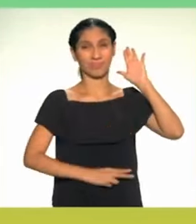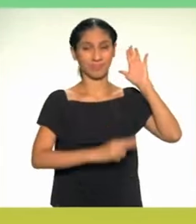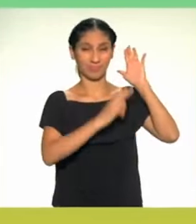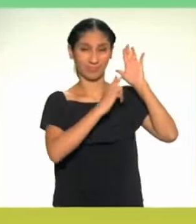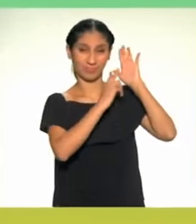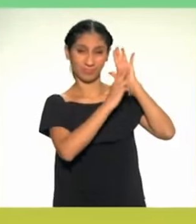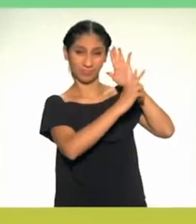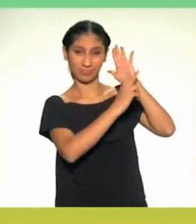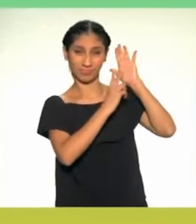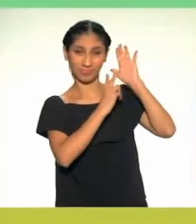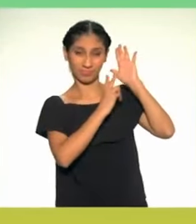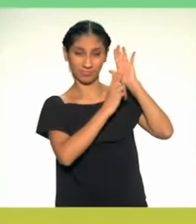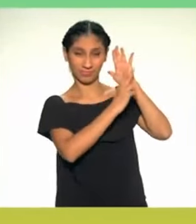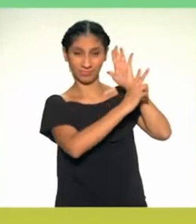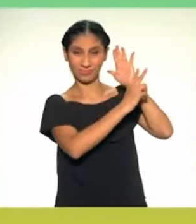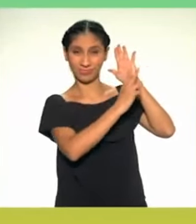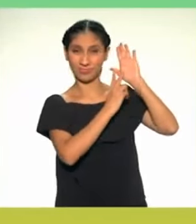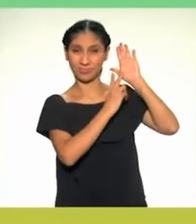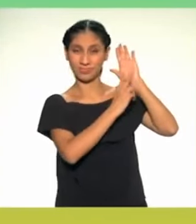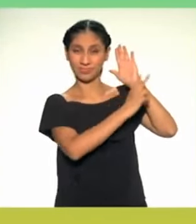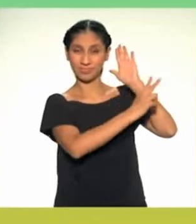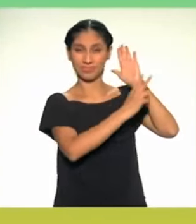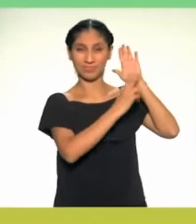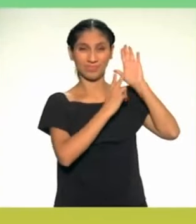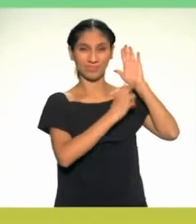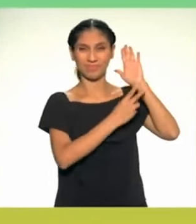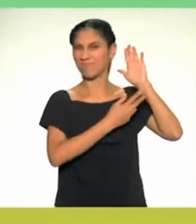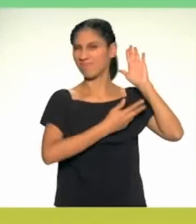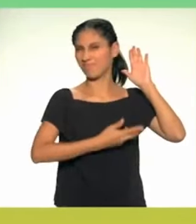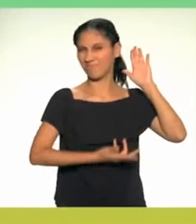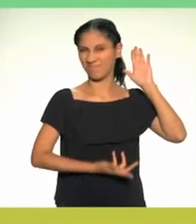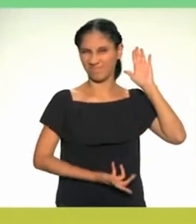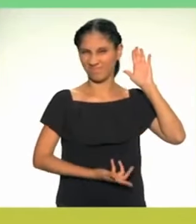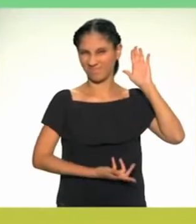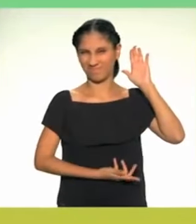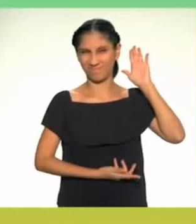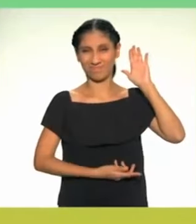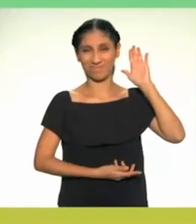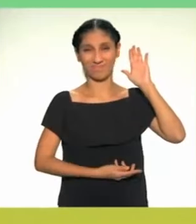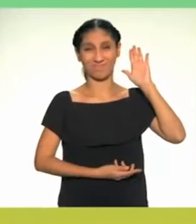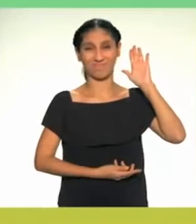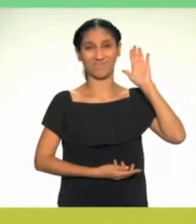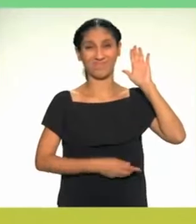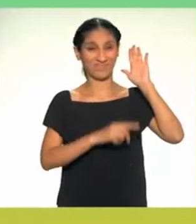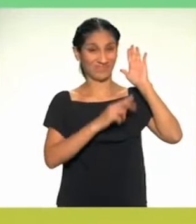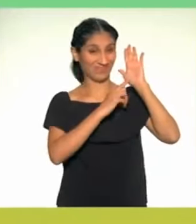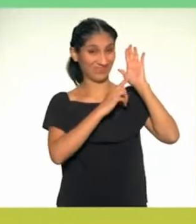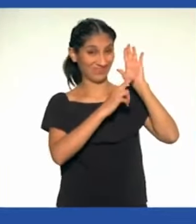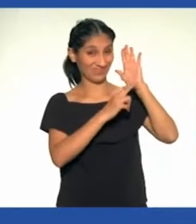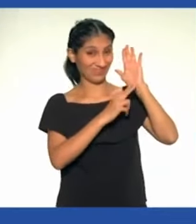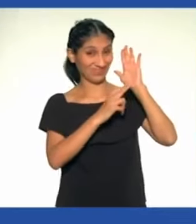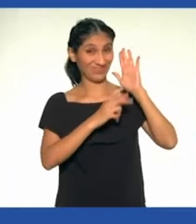miriápodos y pignogónidos, que son las arañas marinas gigantes.